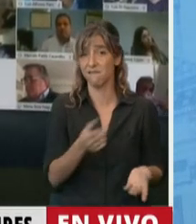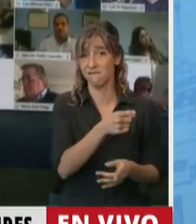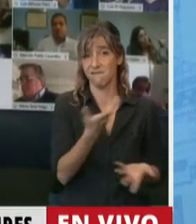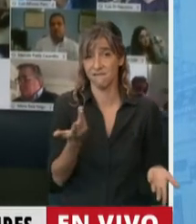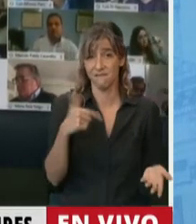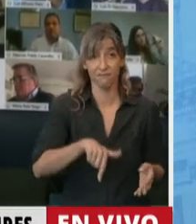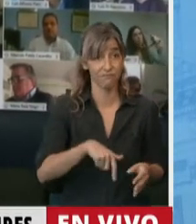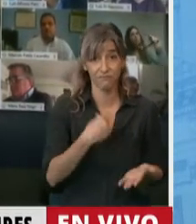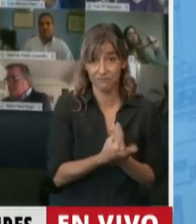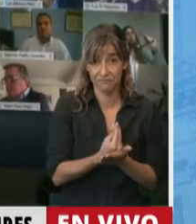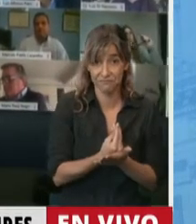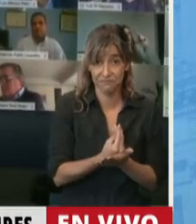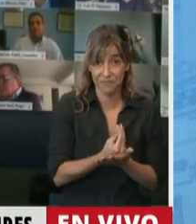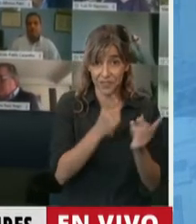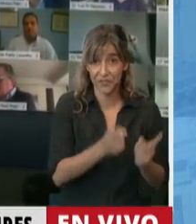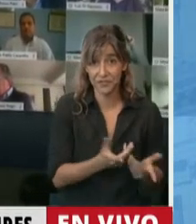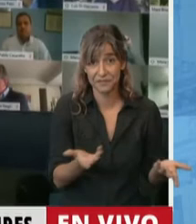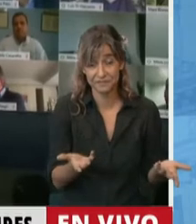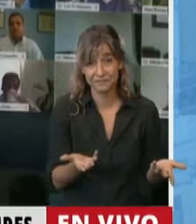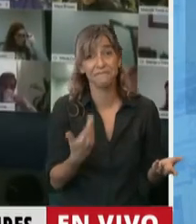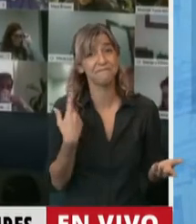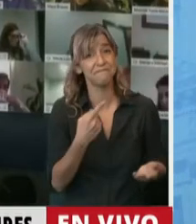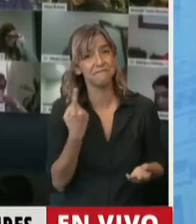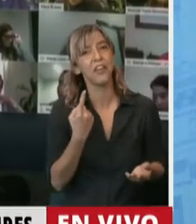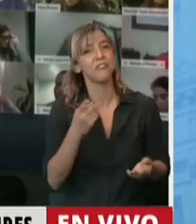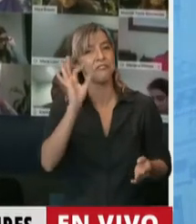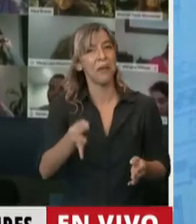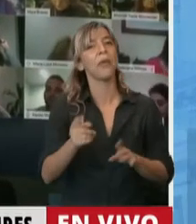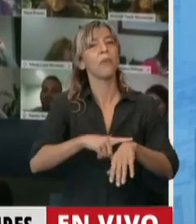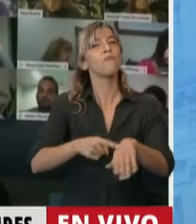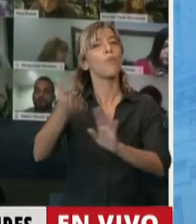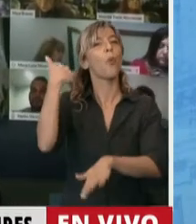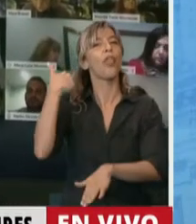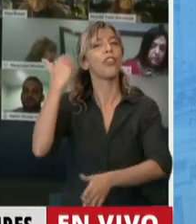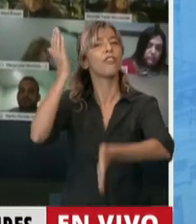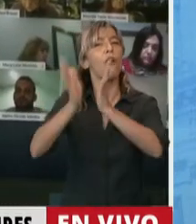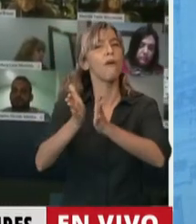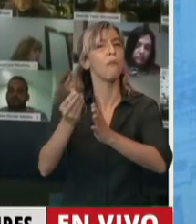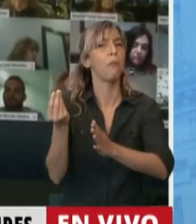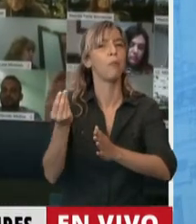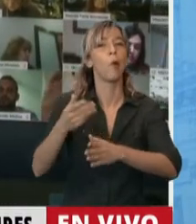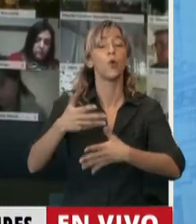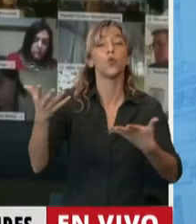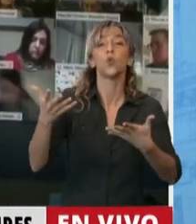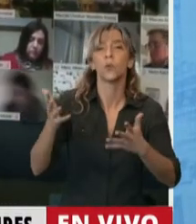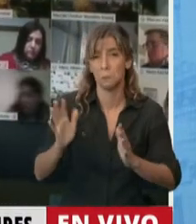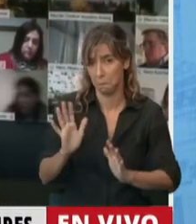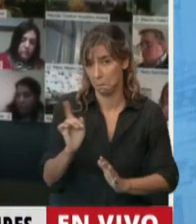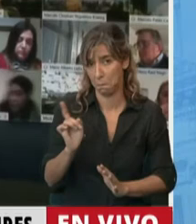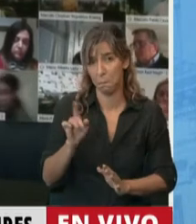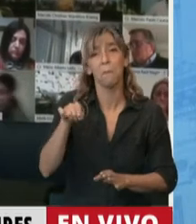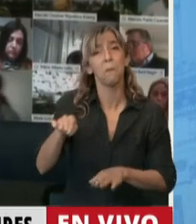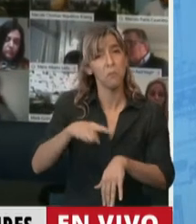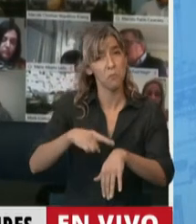este tema es fundamental, porque esa represión no fue un hecho azaroso, fue un hecho que tuvo que ver con el